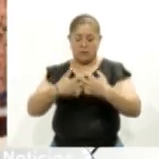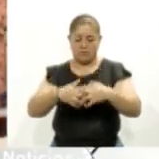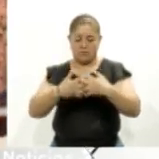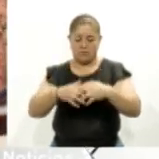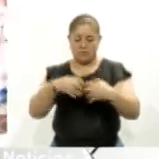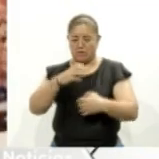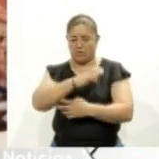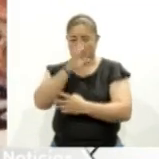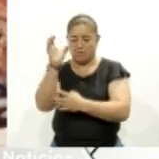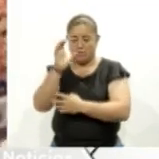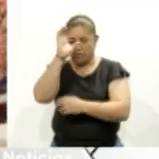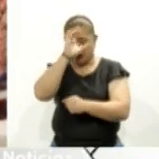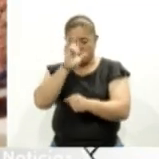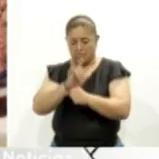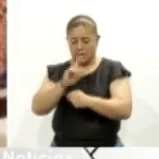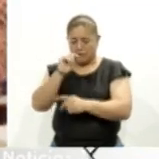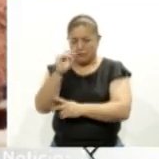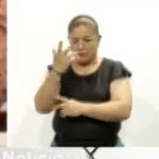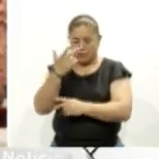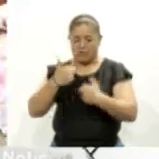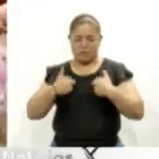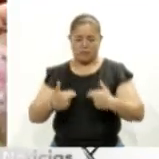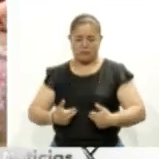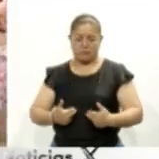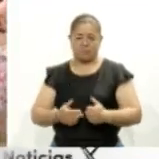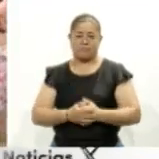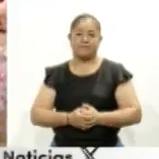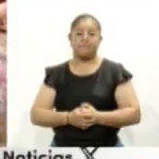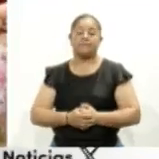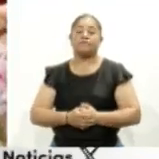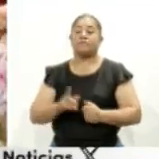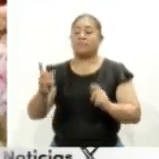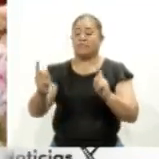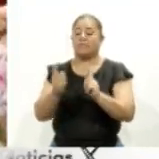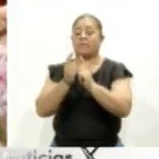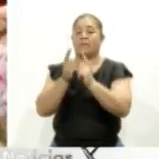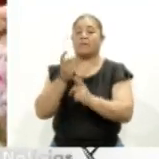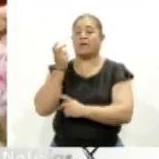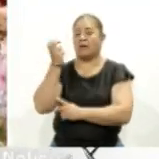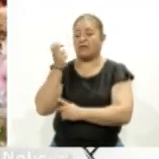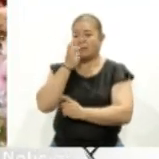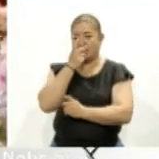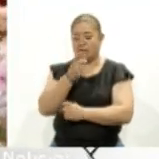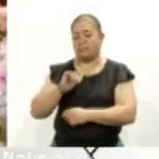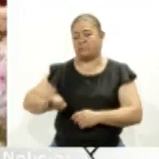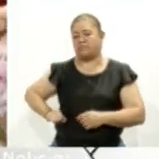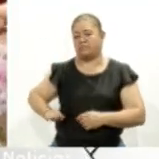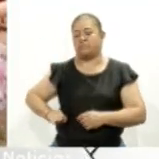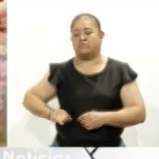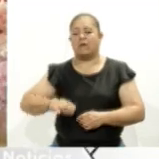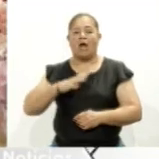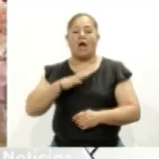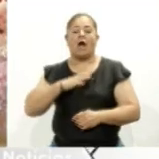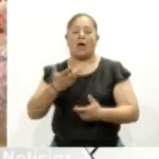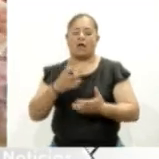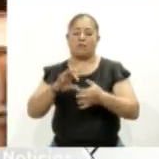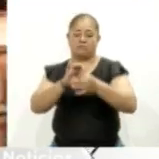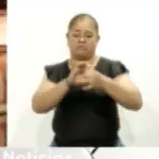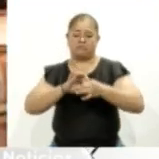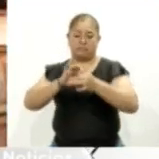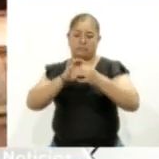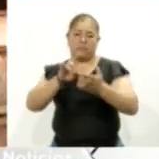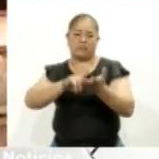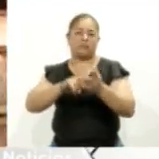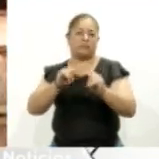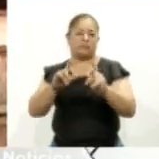además del desarrollo científico, tecnológico y humanístico. Durante el encuentro, el diplomático destacó su interés por establecer una cooperación con la entidad,